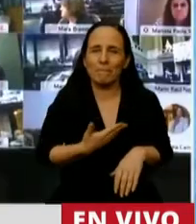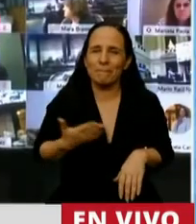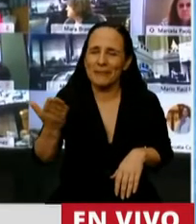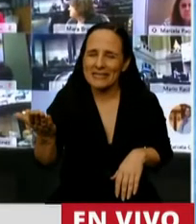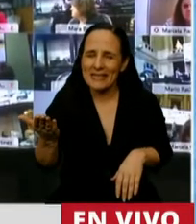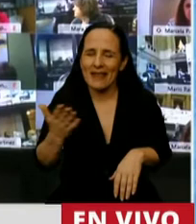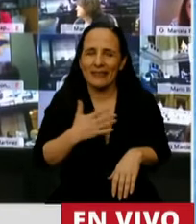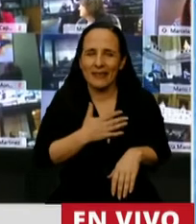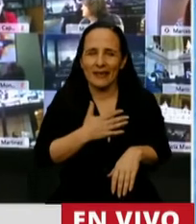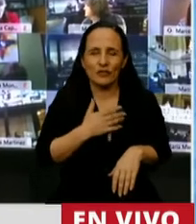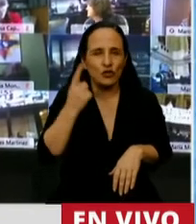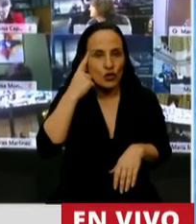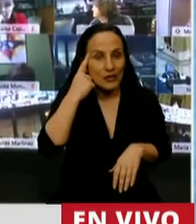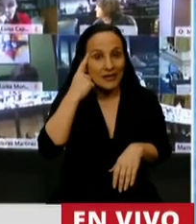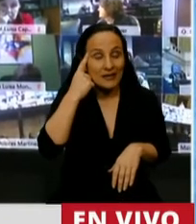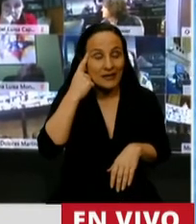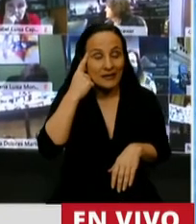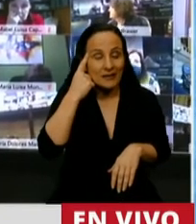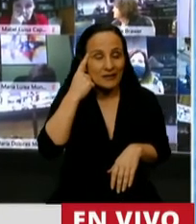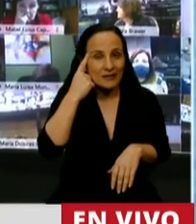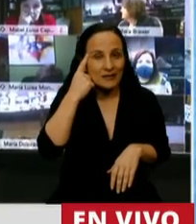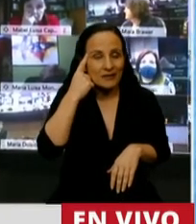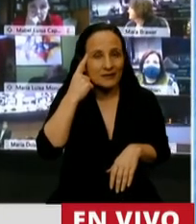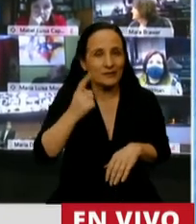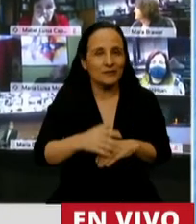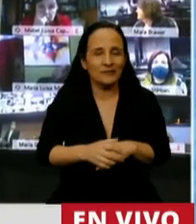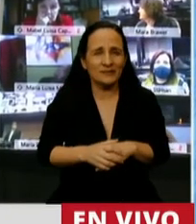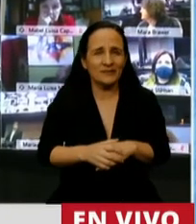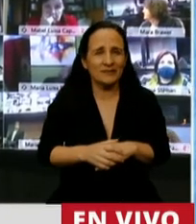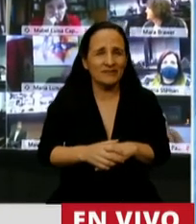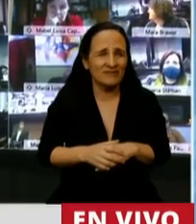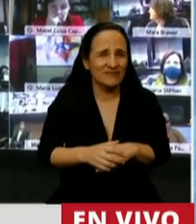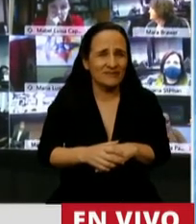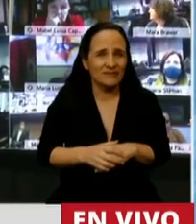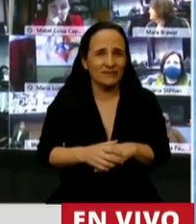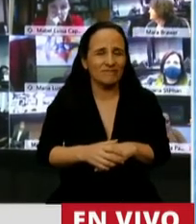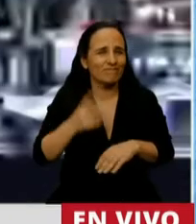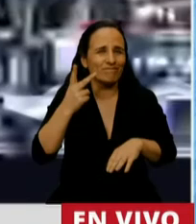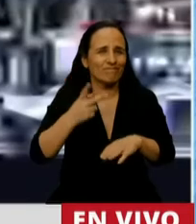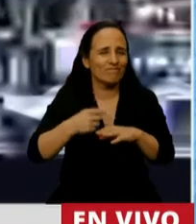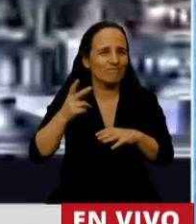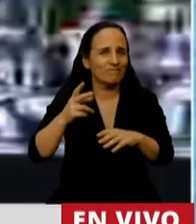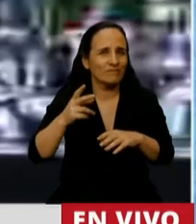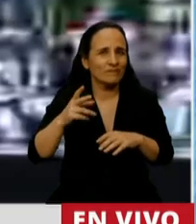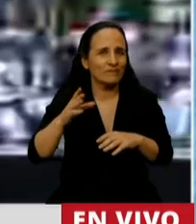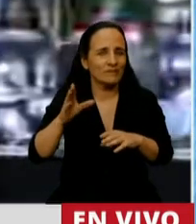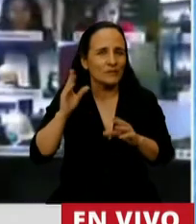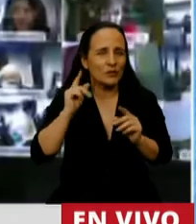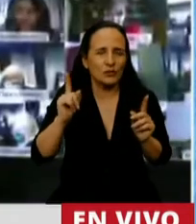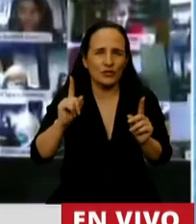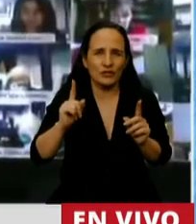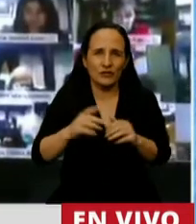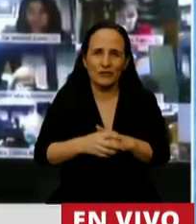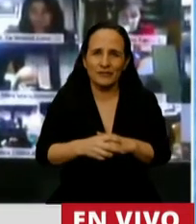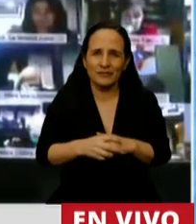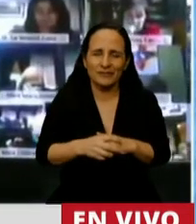creo que la producción, el trabajo y la inversión necesitan la